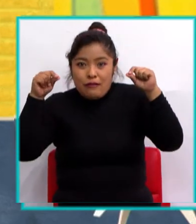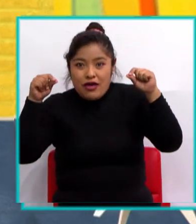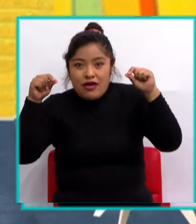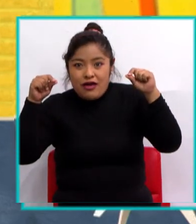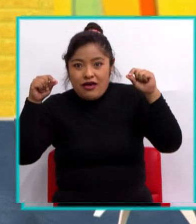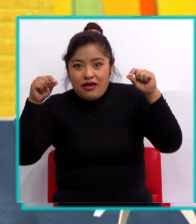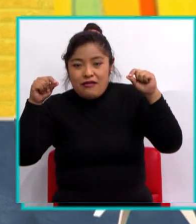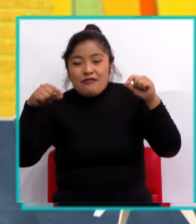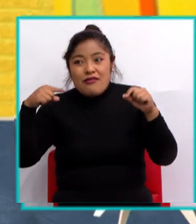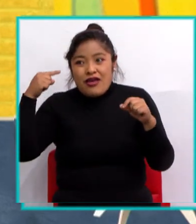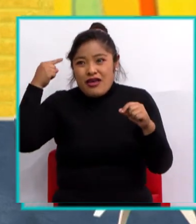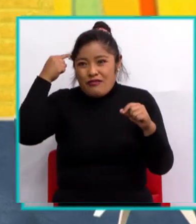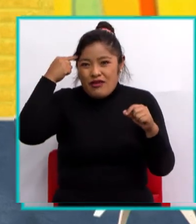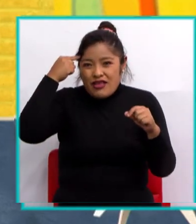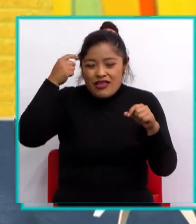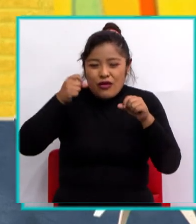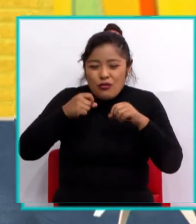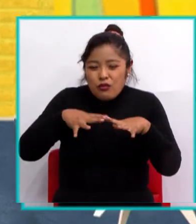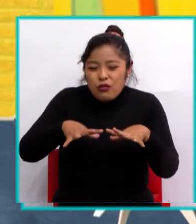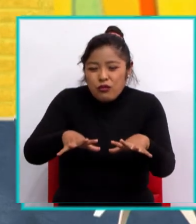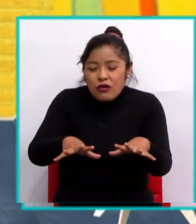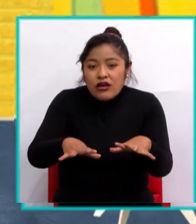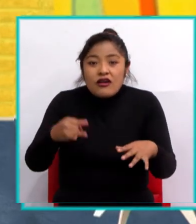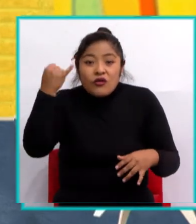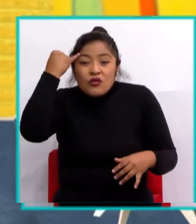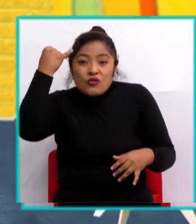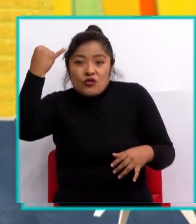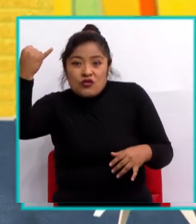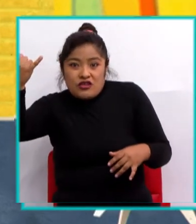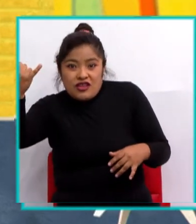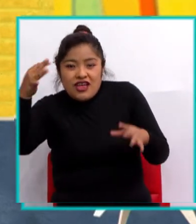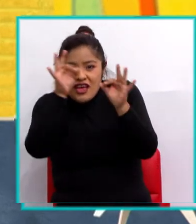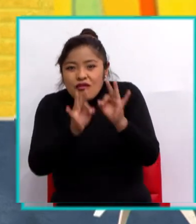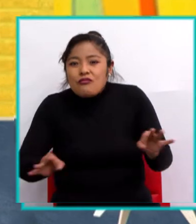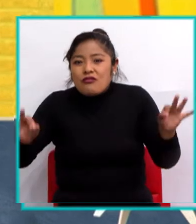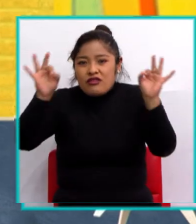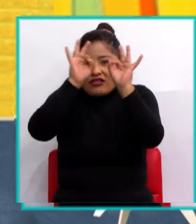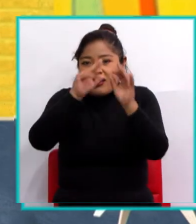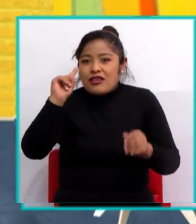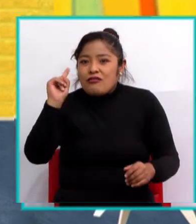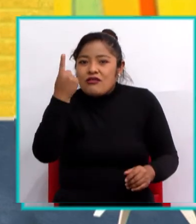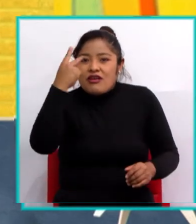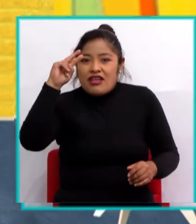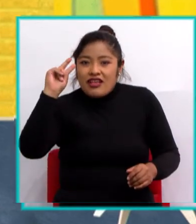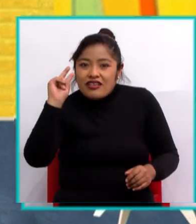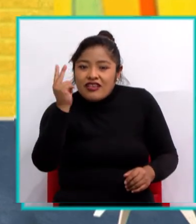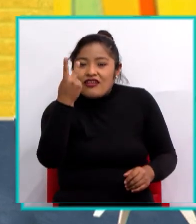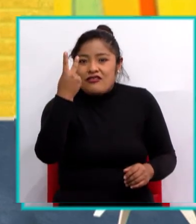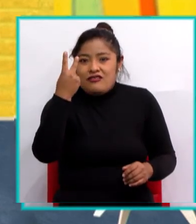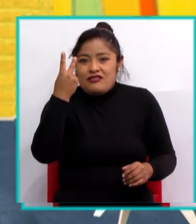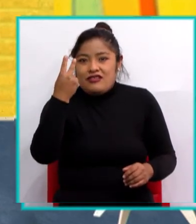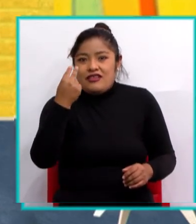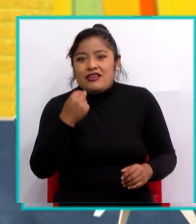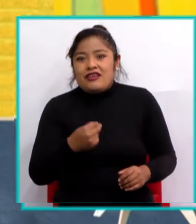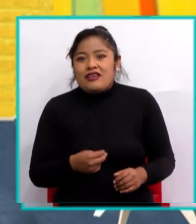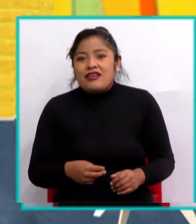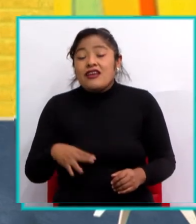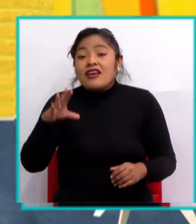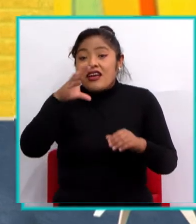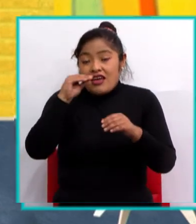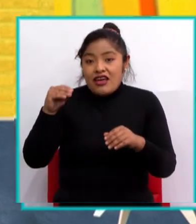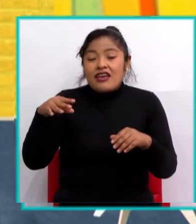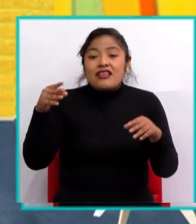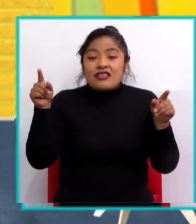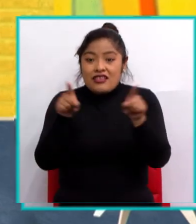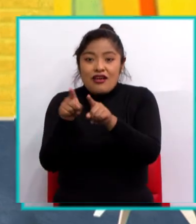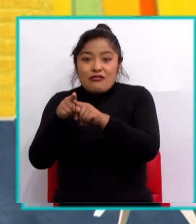un mapa mental cuenta con una idea central, las ideas secundarias y también pueden incluir dibujos e